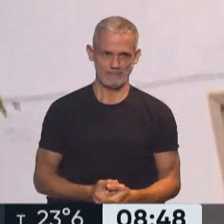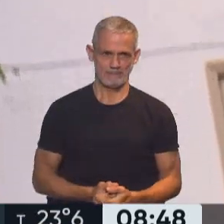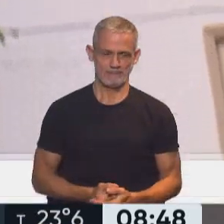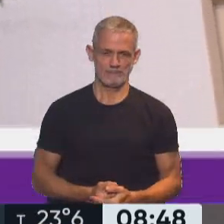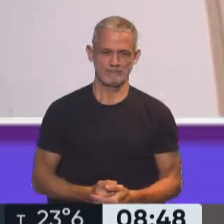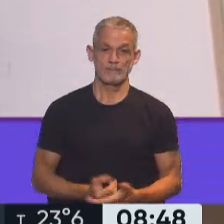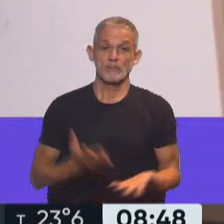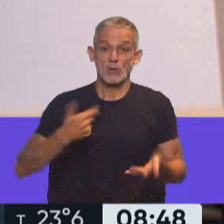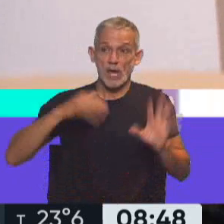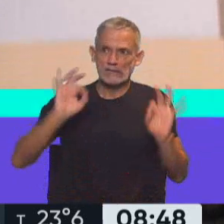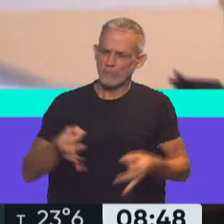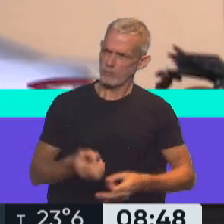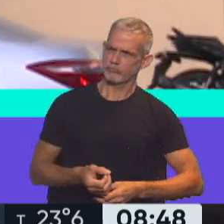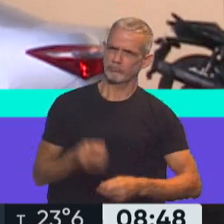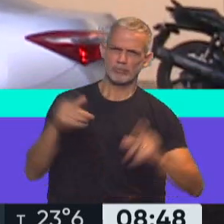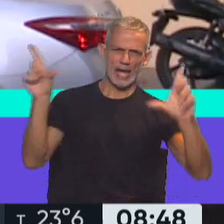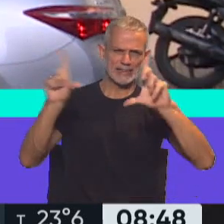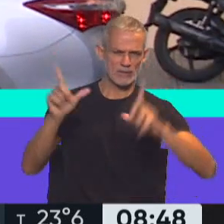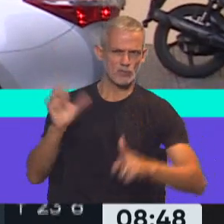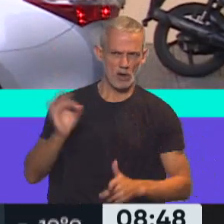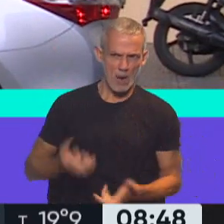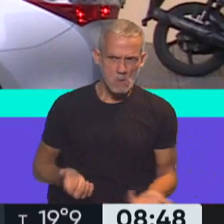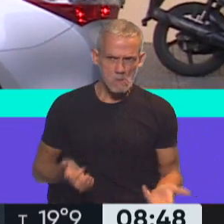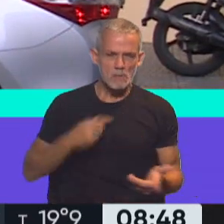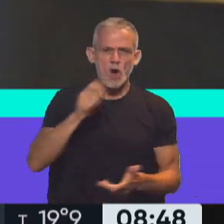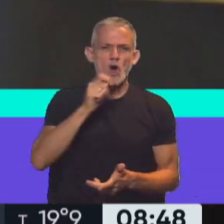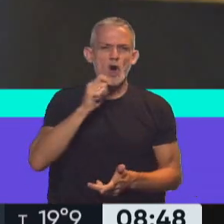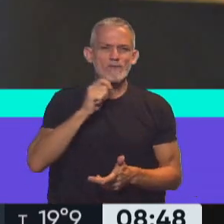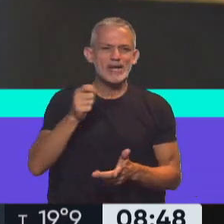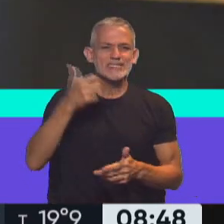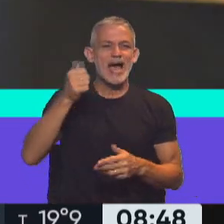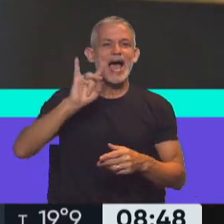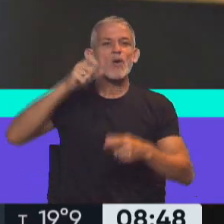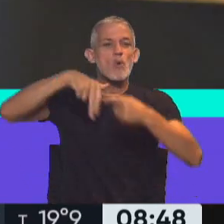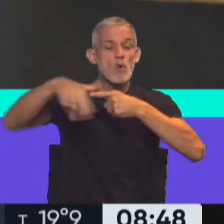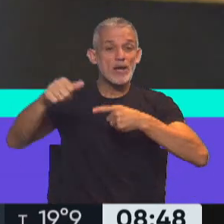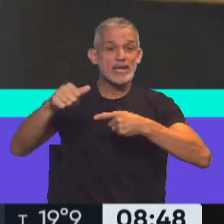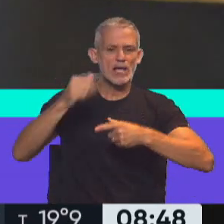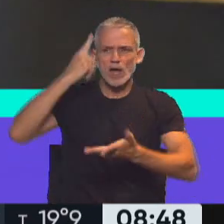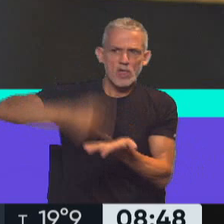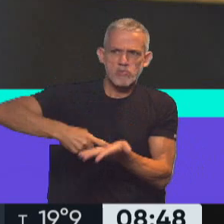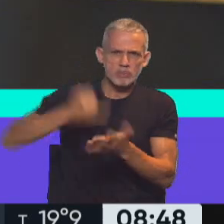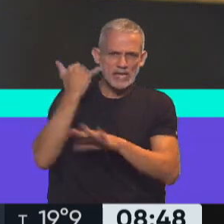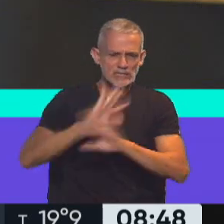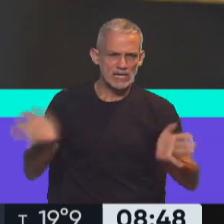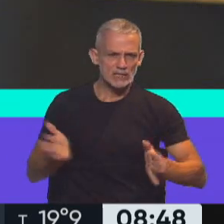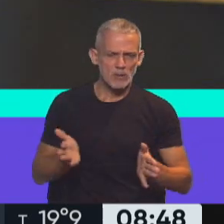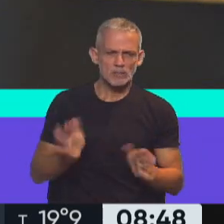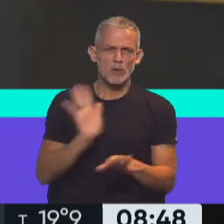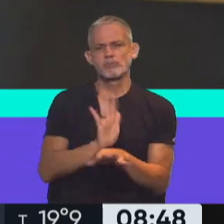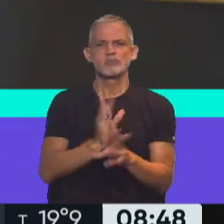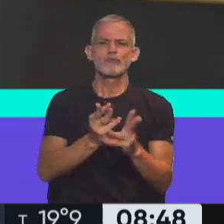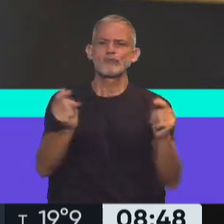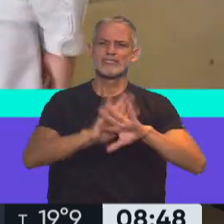Hoy nos enteramos nuevamente por los medios de comunicación, con la conferencia de Soledad Cuña, que toma una determinación que le pone fin de alguna